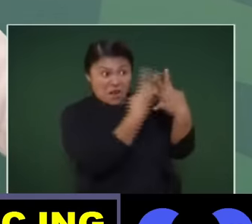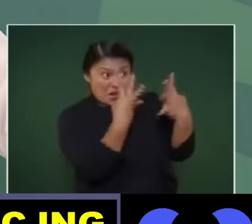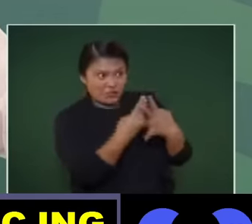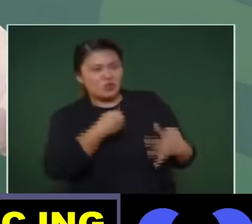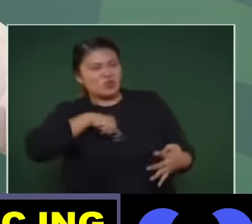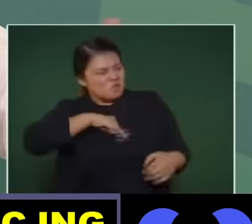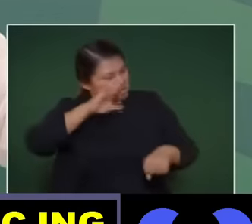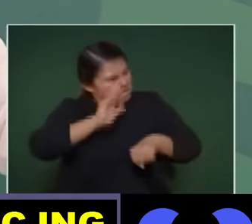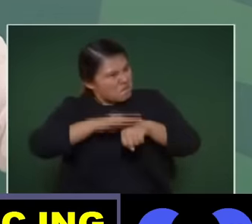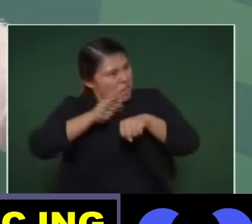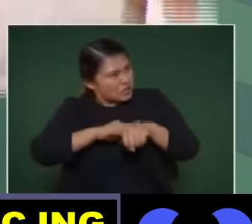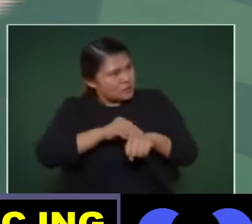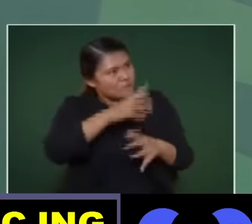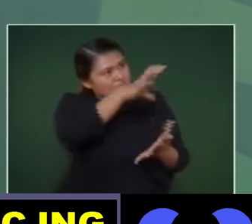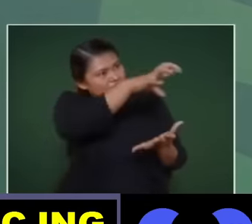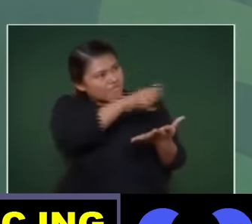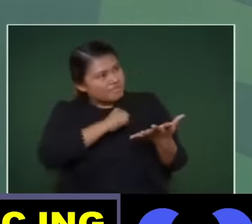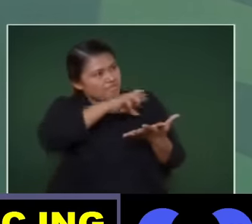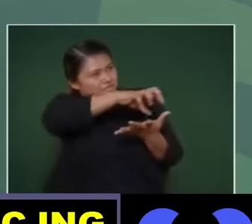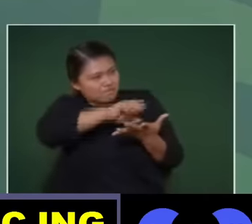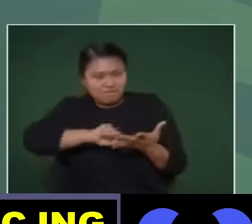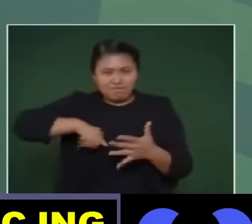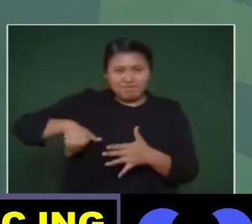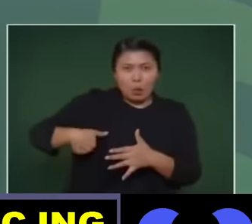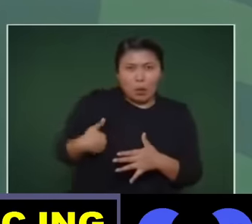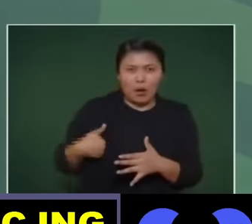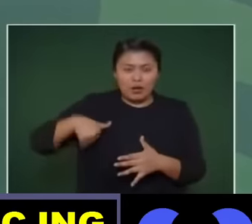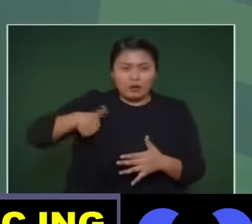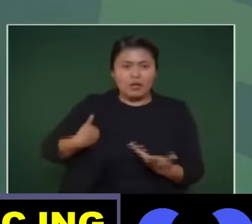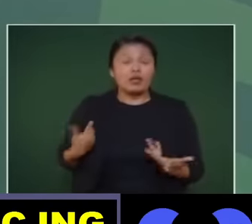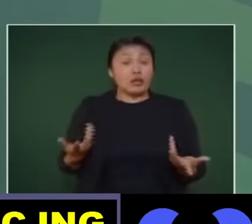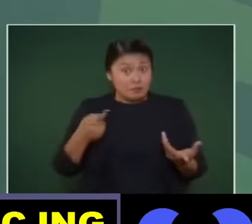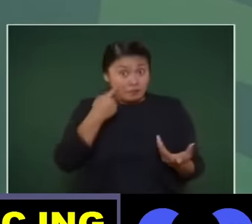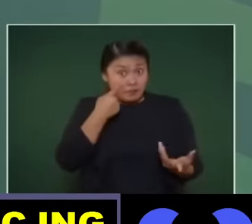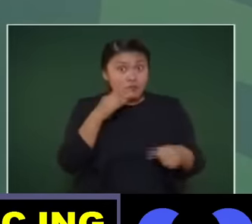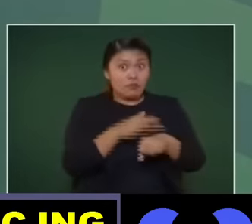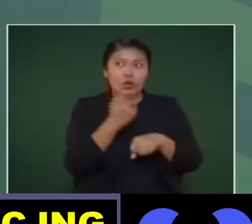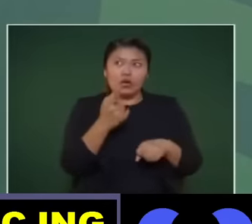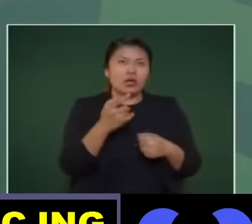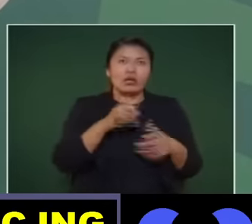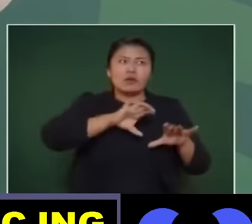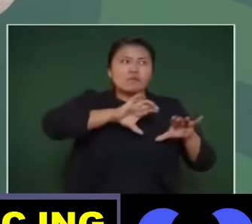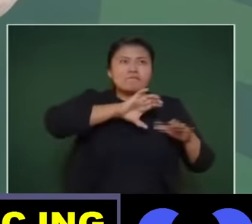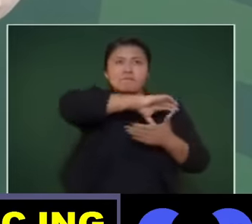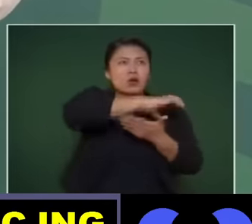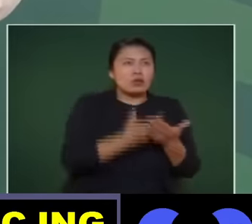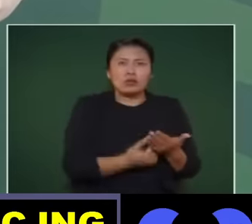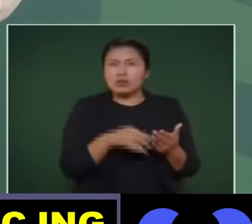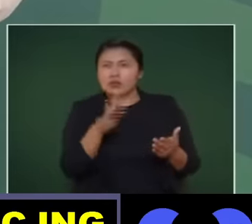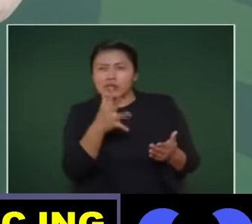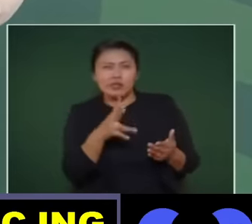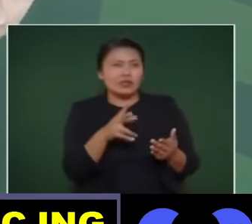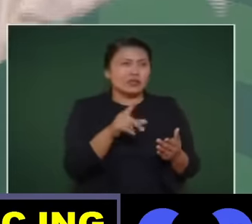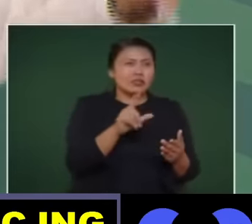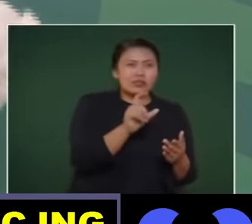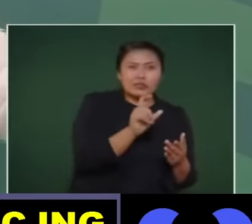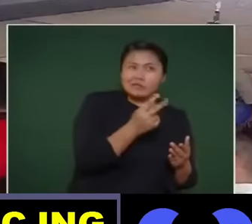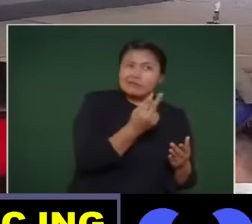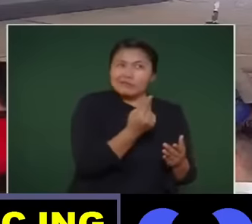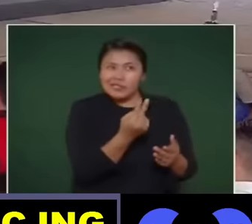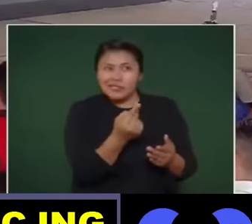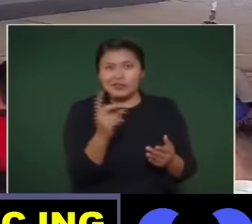40 mil millones. Porque eran contratos a cuántos años? A 25, 30 años. Y se